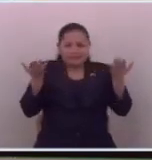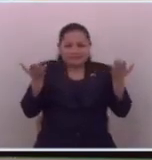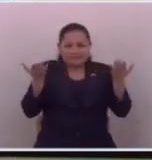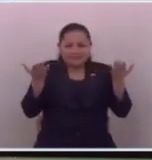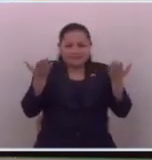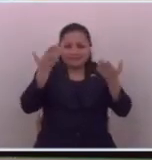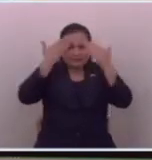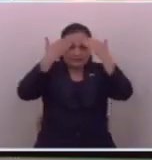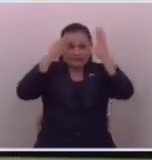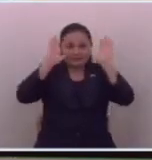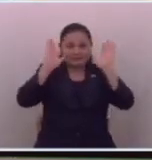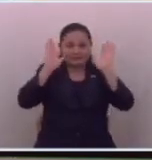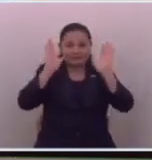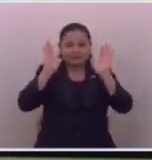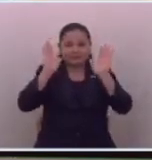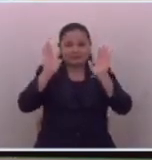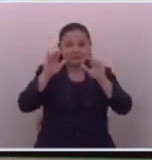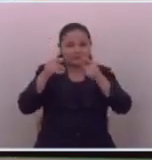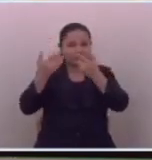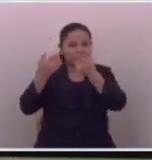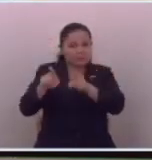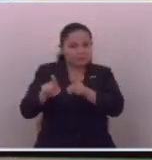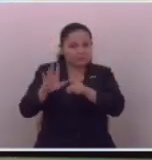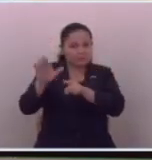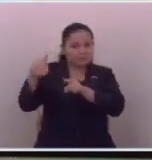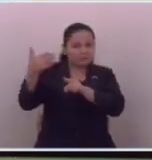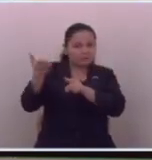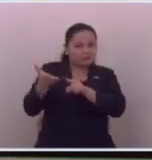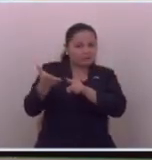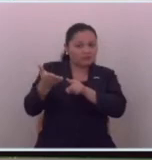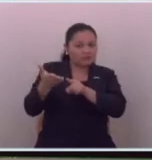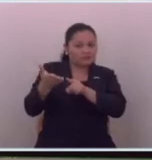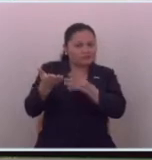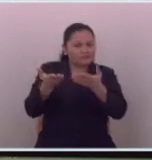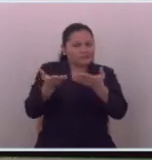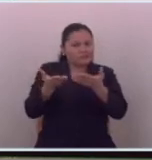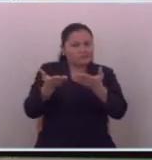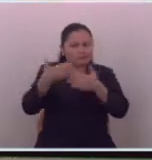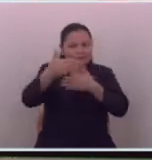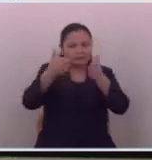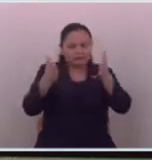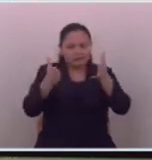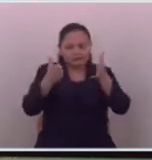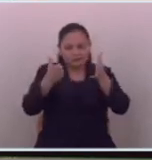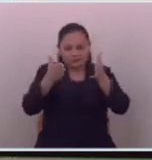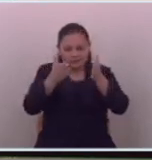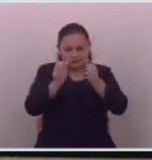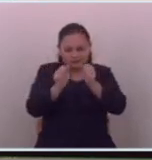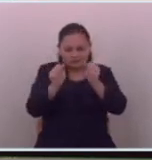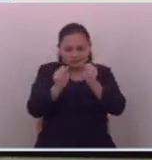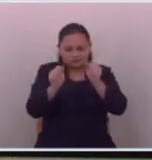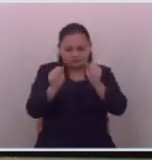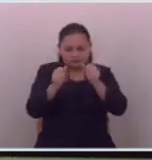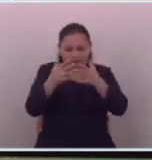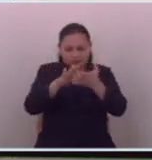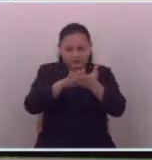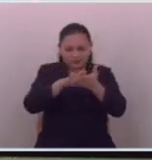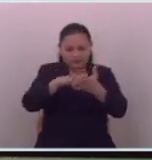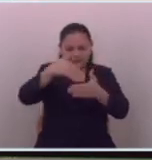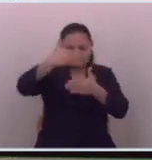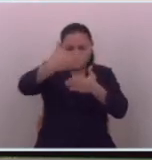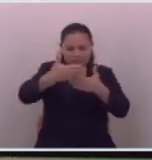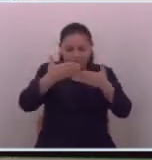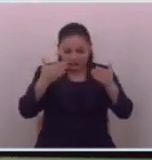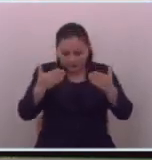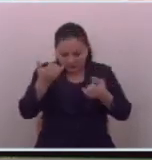no sabemos qué es lo que va a suceder es una es son una una caja de Pandora últimamente vamos